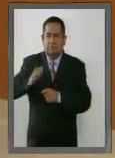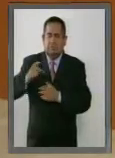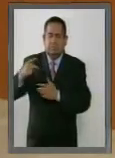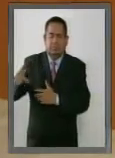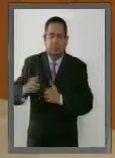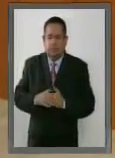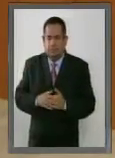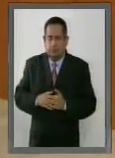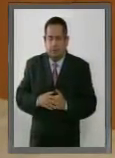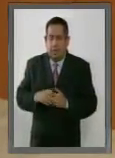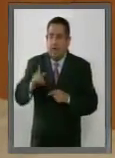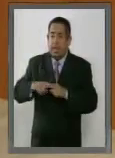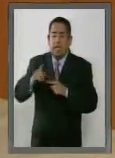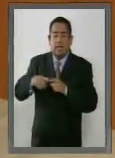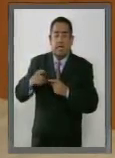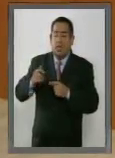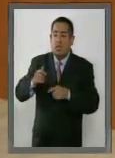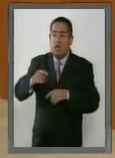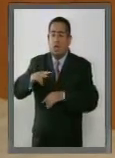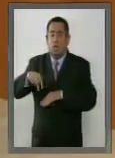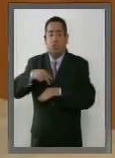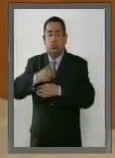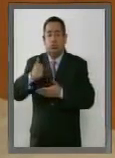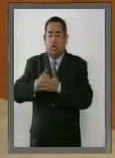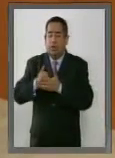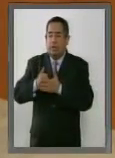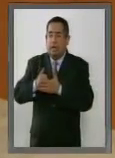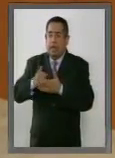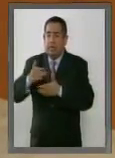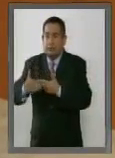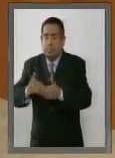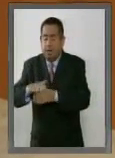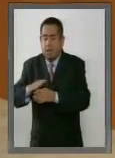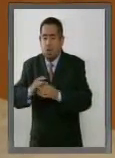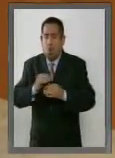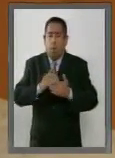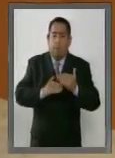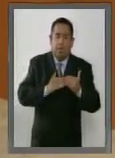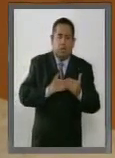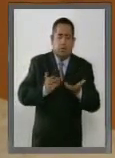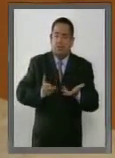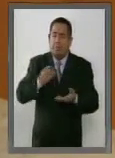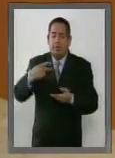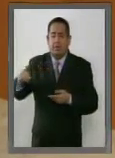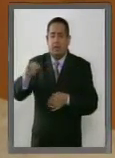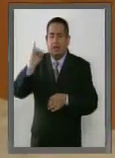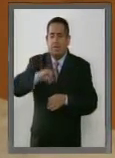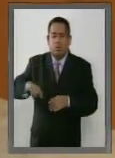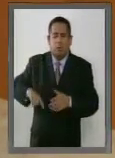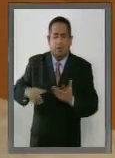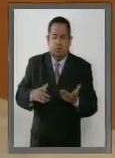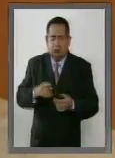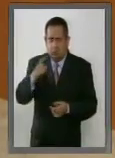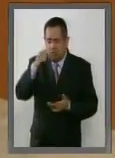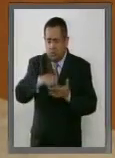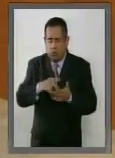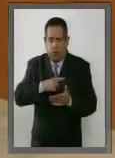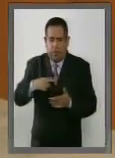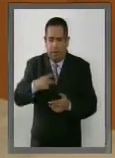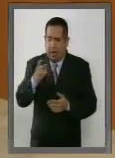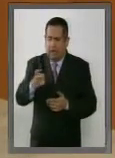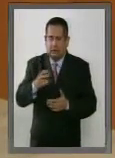Depende de quién esté al frente de la ciudad se logran más o menos recursos y yo creo que no podemos